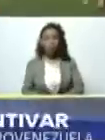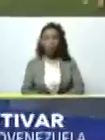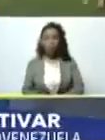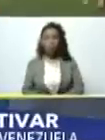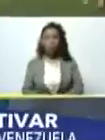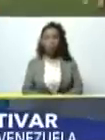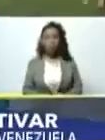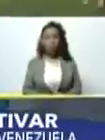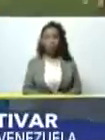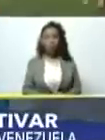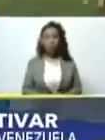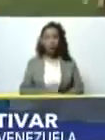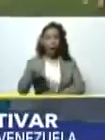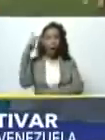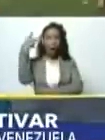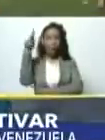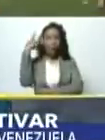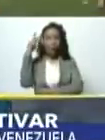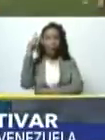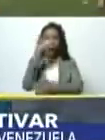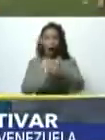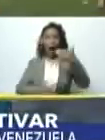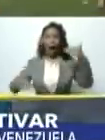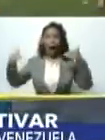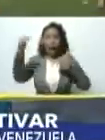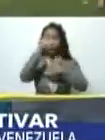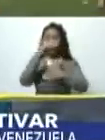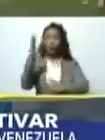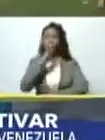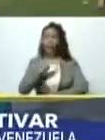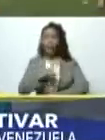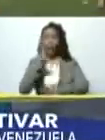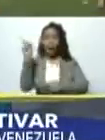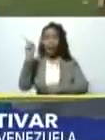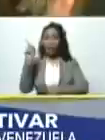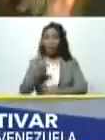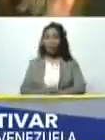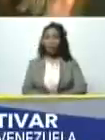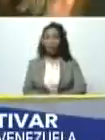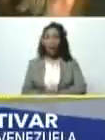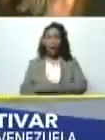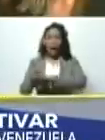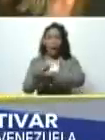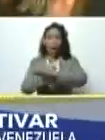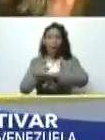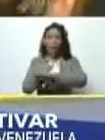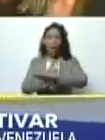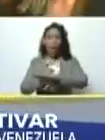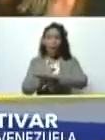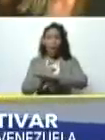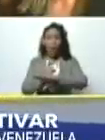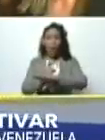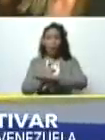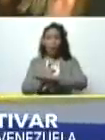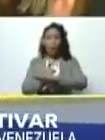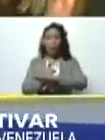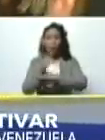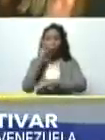a la parroquia Alto Barinas allá en Barinas bueno el gobernador Garrido apareció